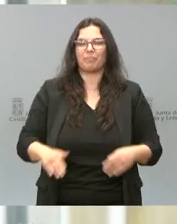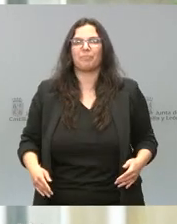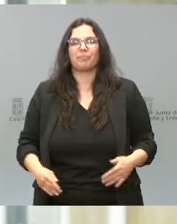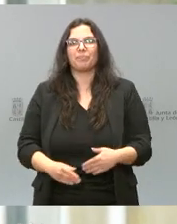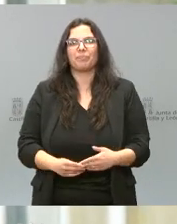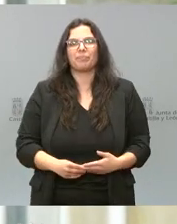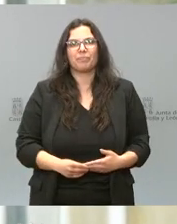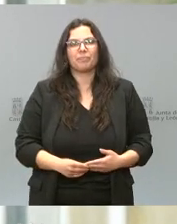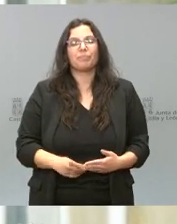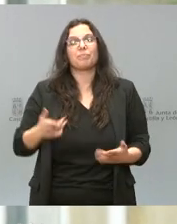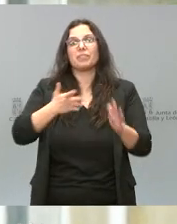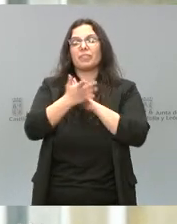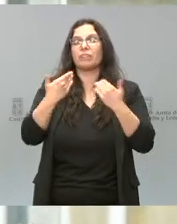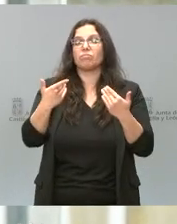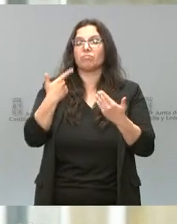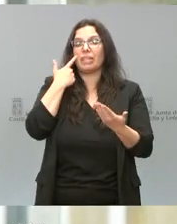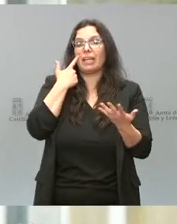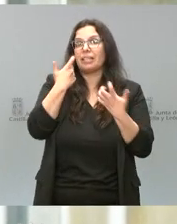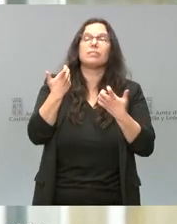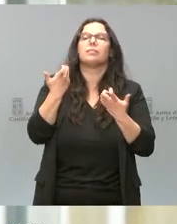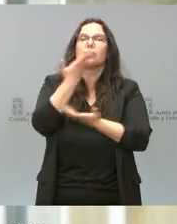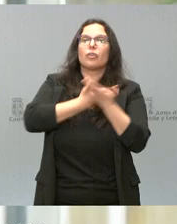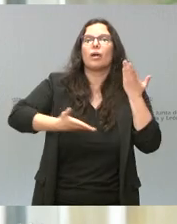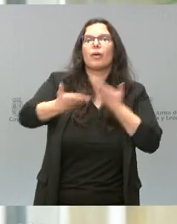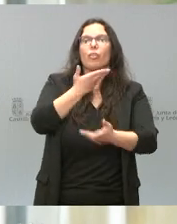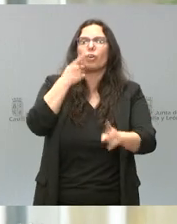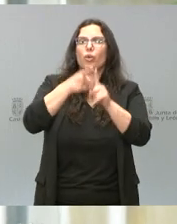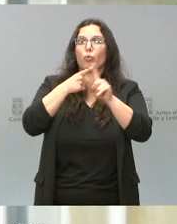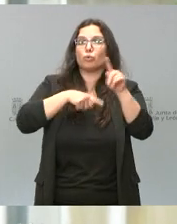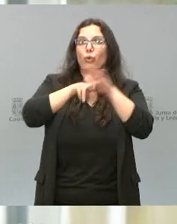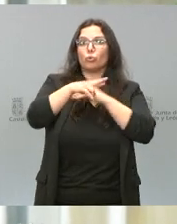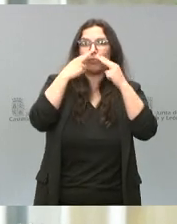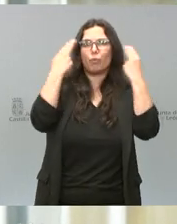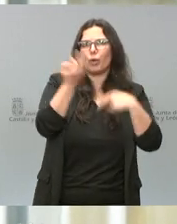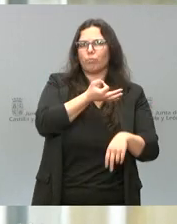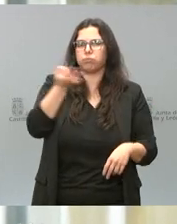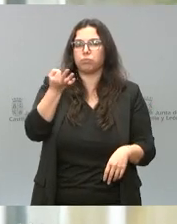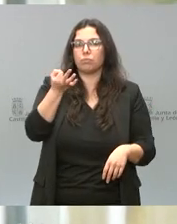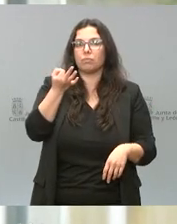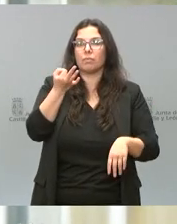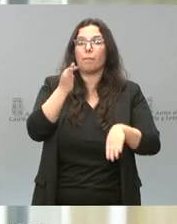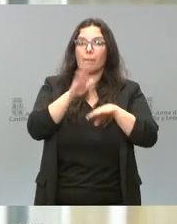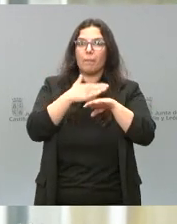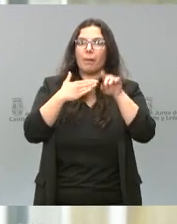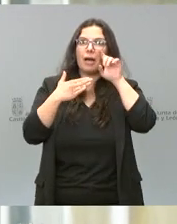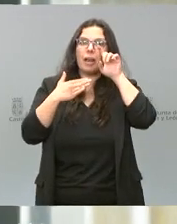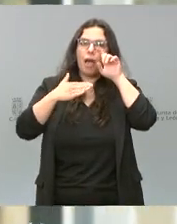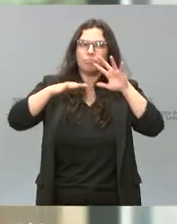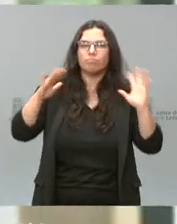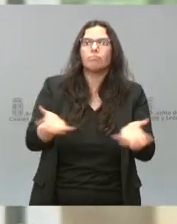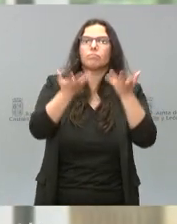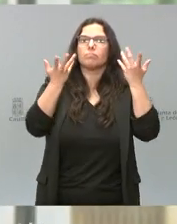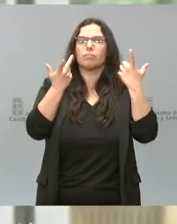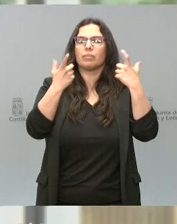ejemplo de colaboración y de utilización eficiente de los recursos públicos con vistas a proyectar esa iniciativa